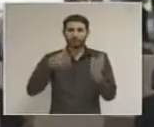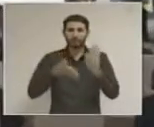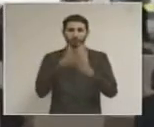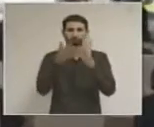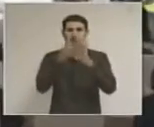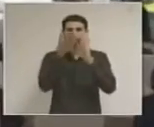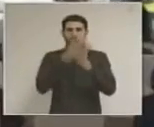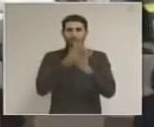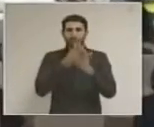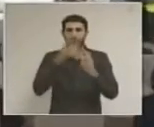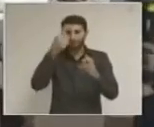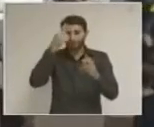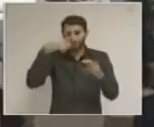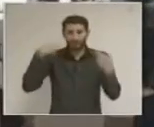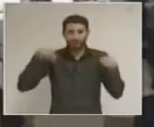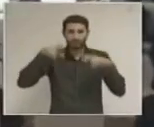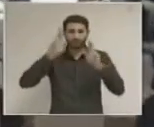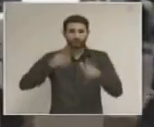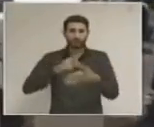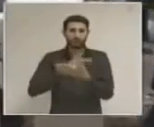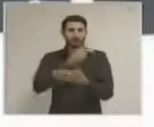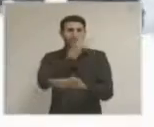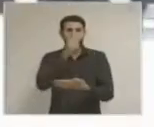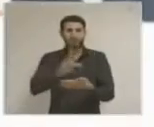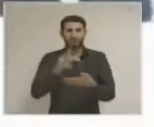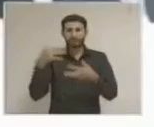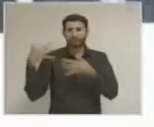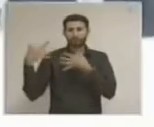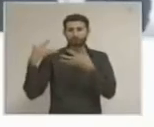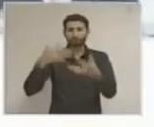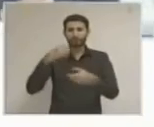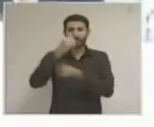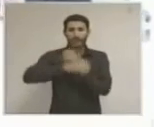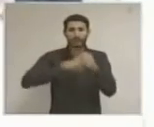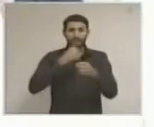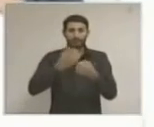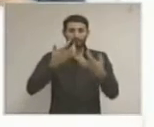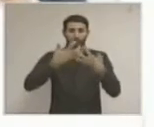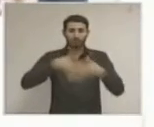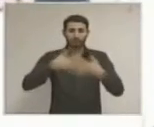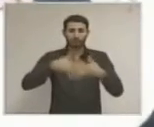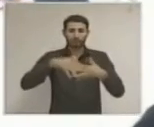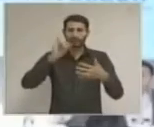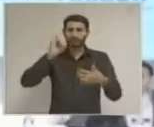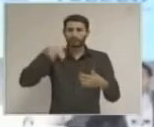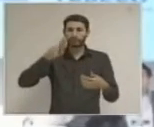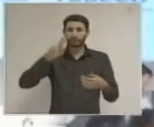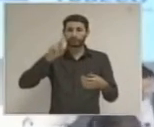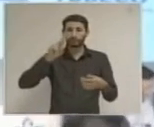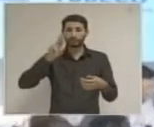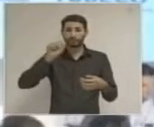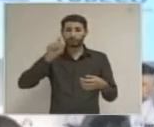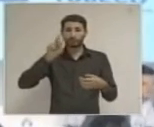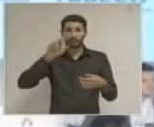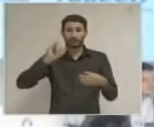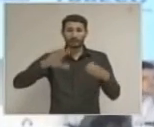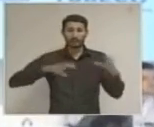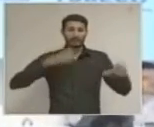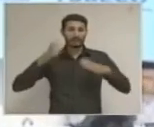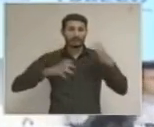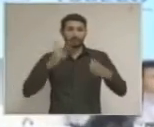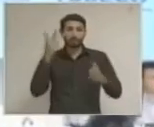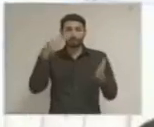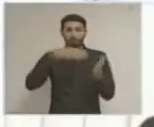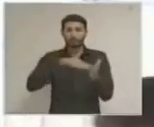Por el fin de reconocer los esfuerzos realizados durante el año, la Cámara Mexicana de la Industria de la Construcción en Jalisco celebró su reunión plenaria